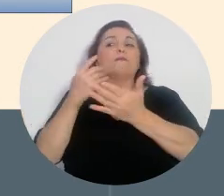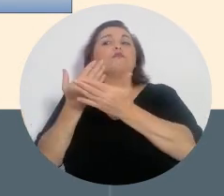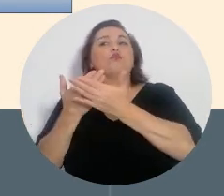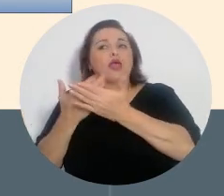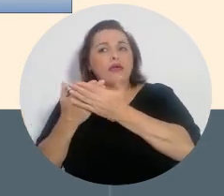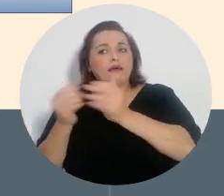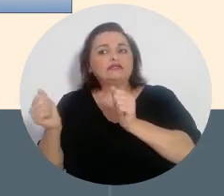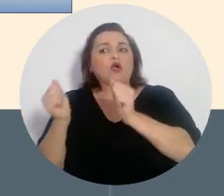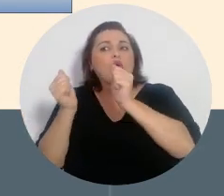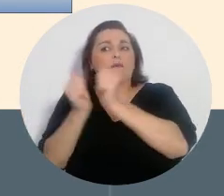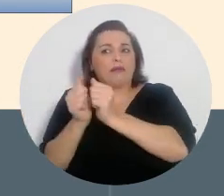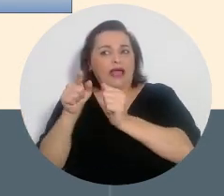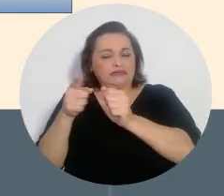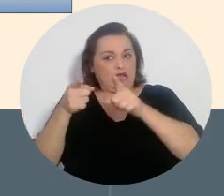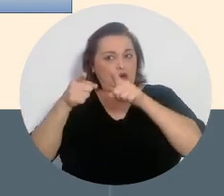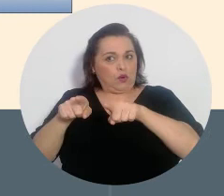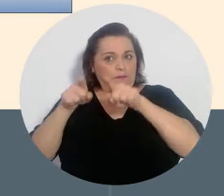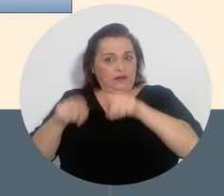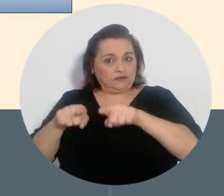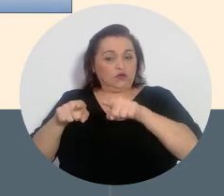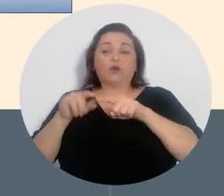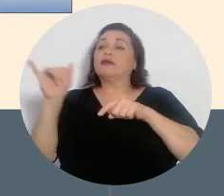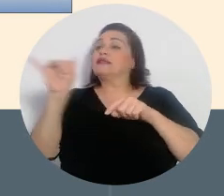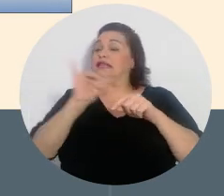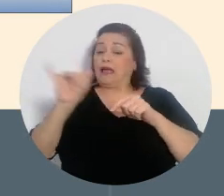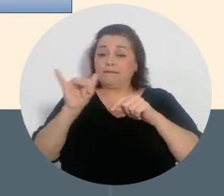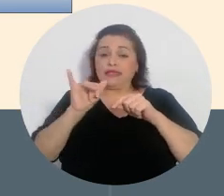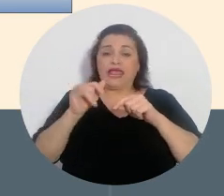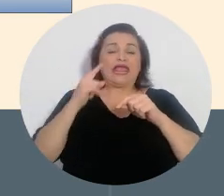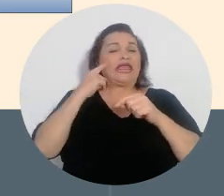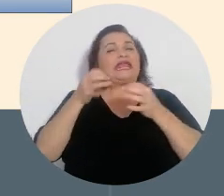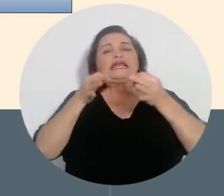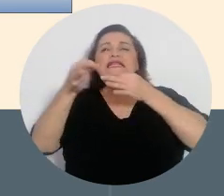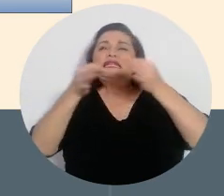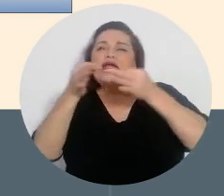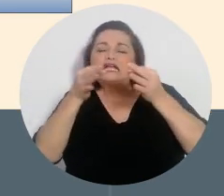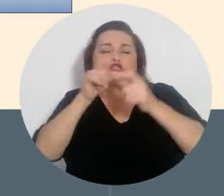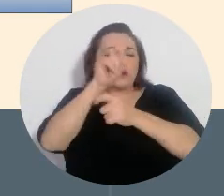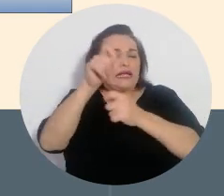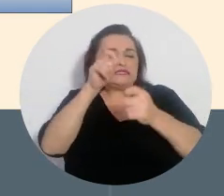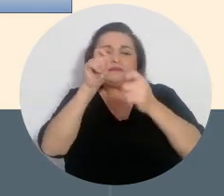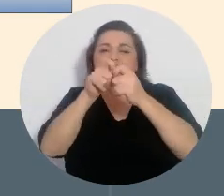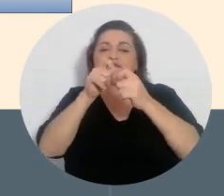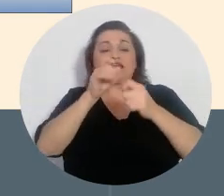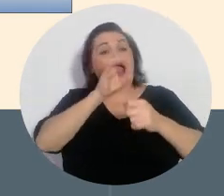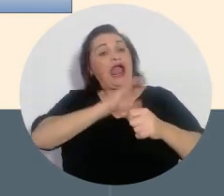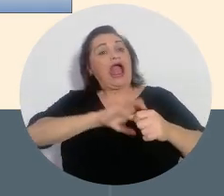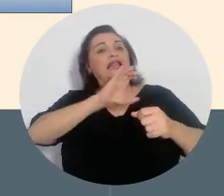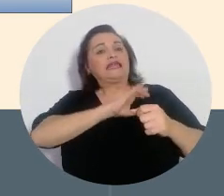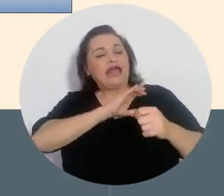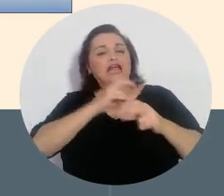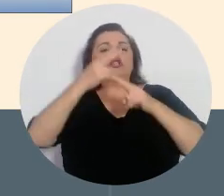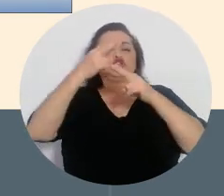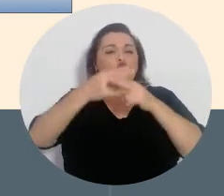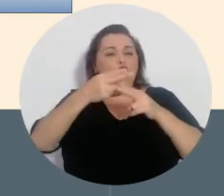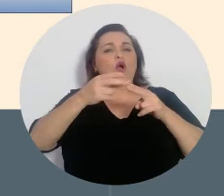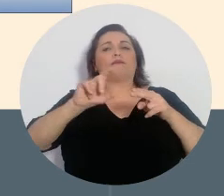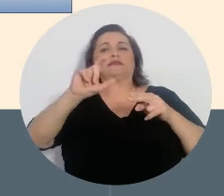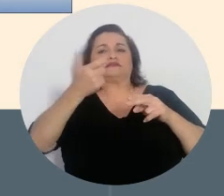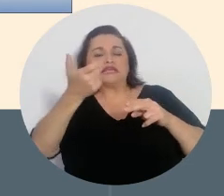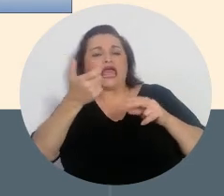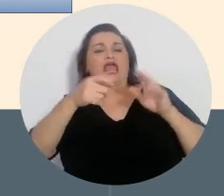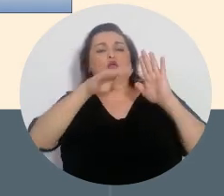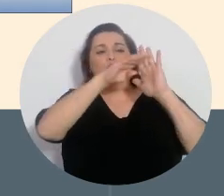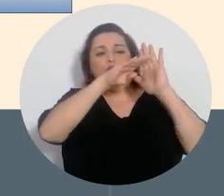que acompañe esos hechos, pero también una indicación precisa de las calidades, o sea, del nombre,